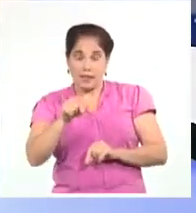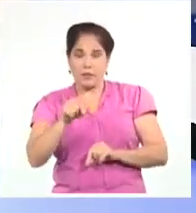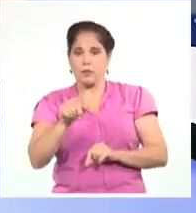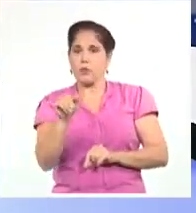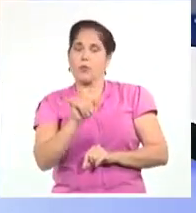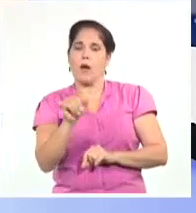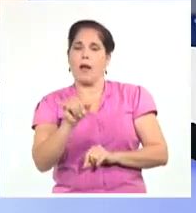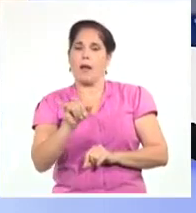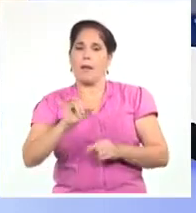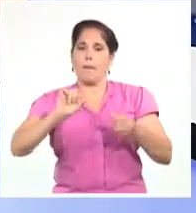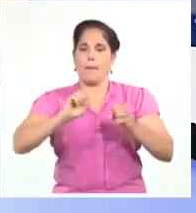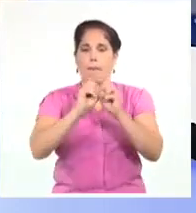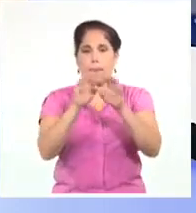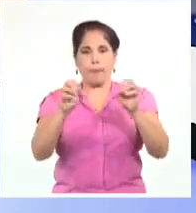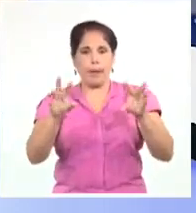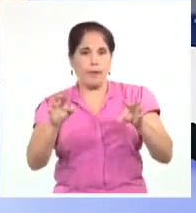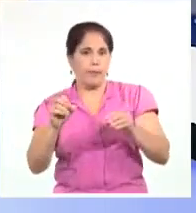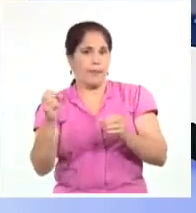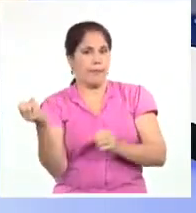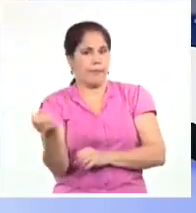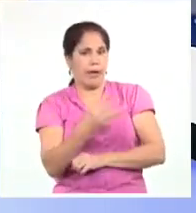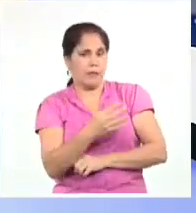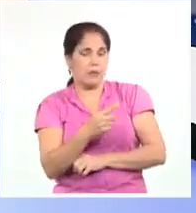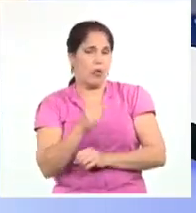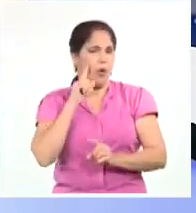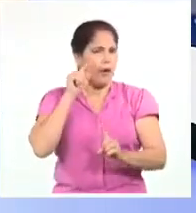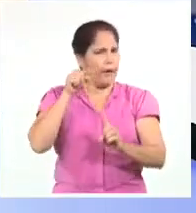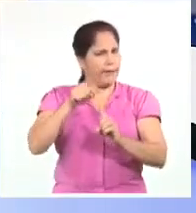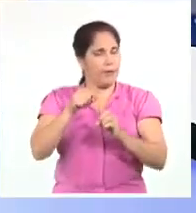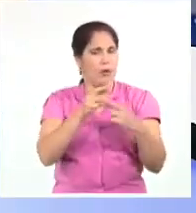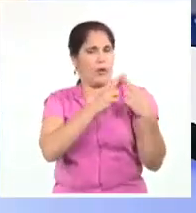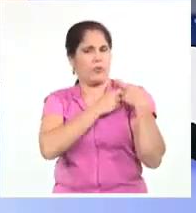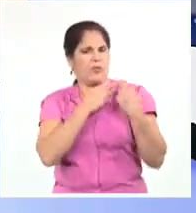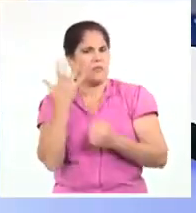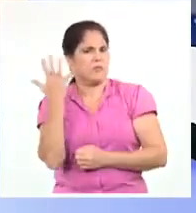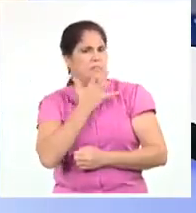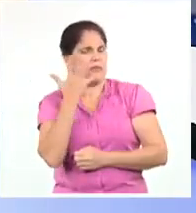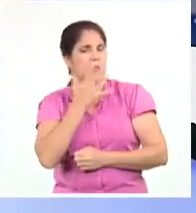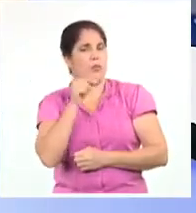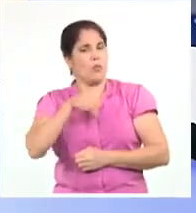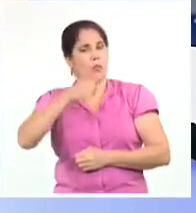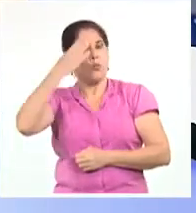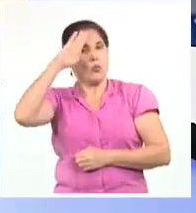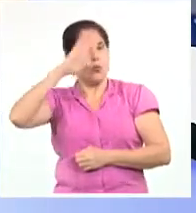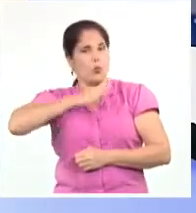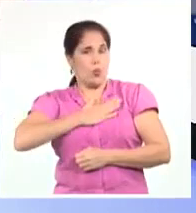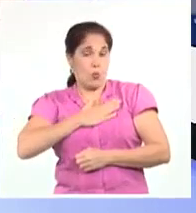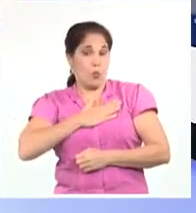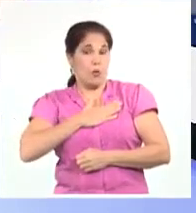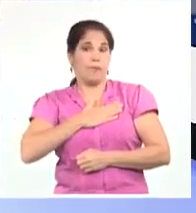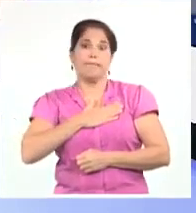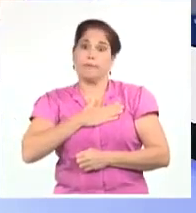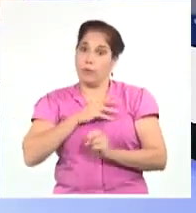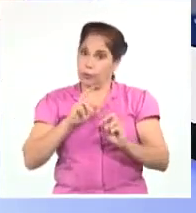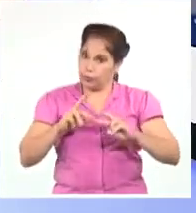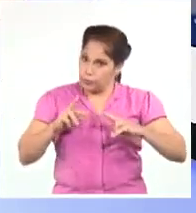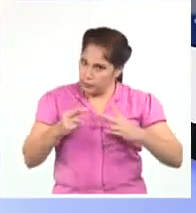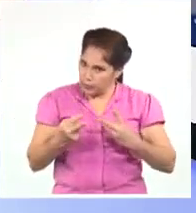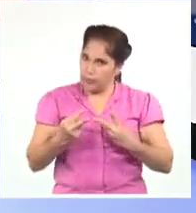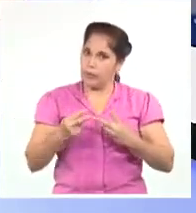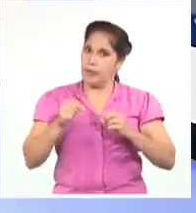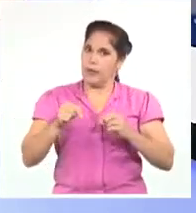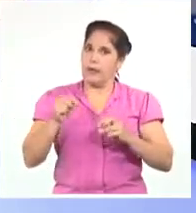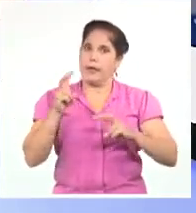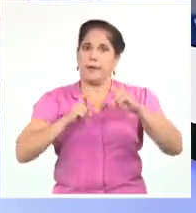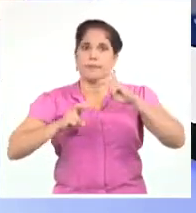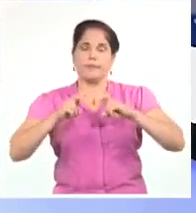malintencionada campaña mediática con el propósito de responsabilizar a las tropas guardafronteras. Una nueva y dolorosa página, resultado de